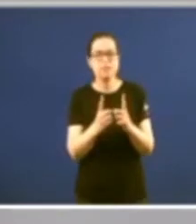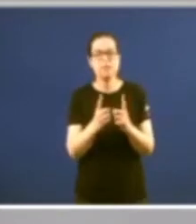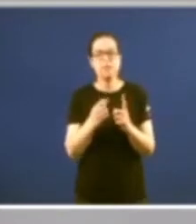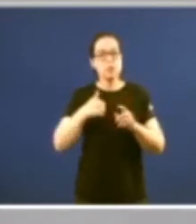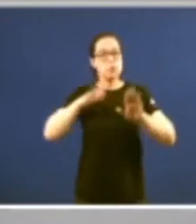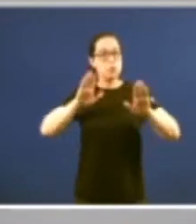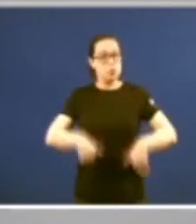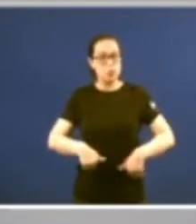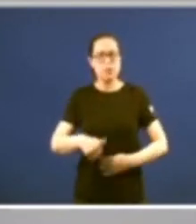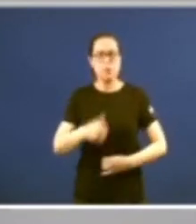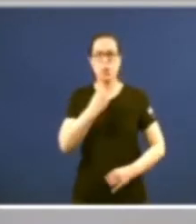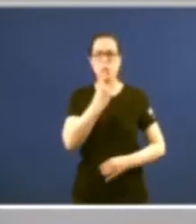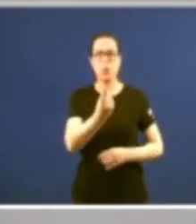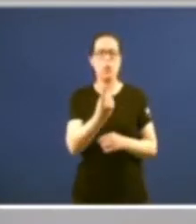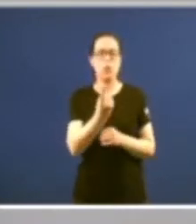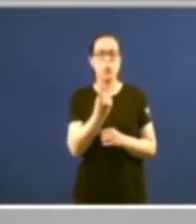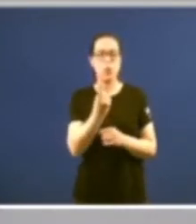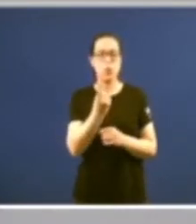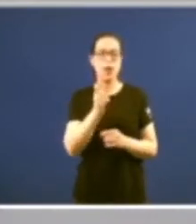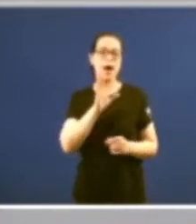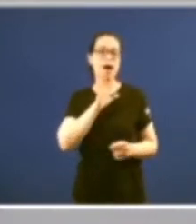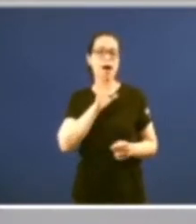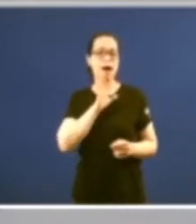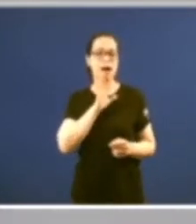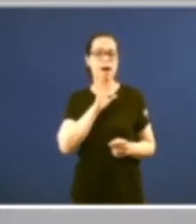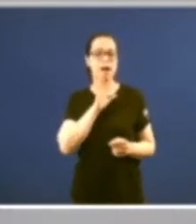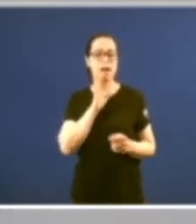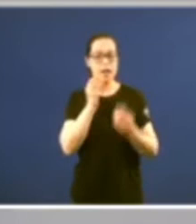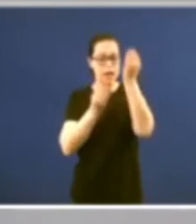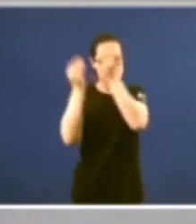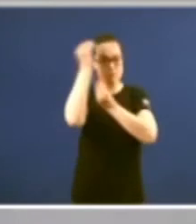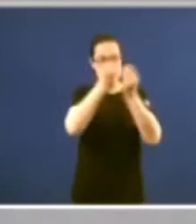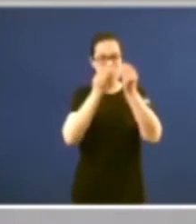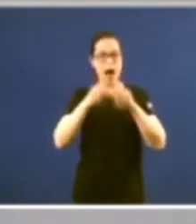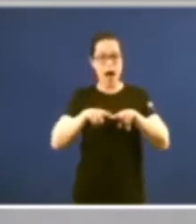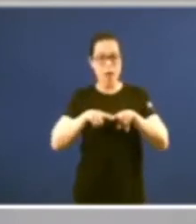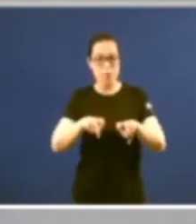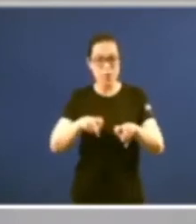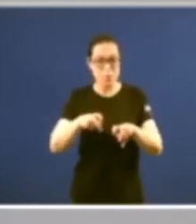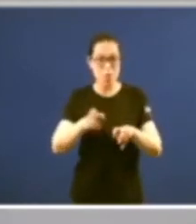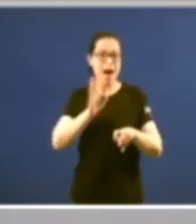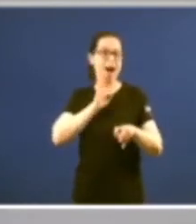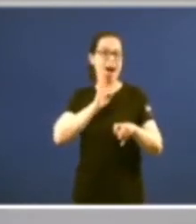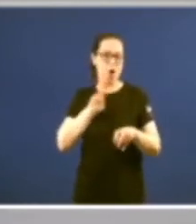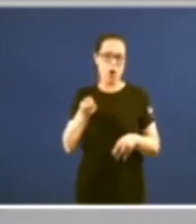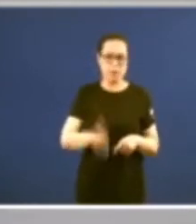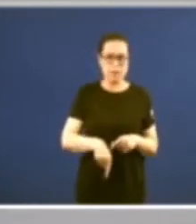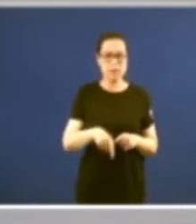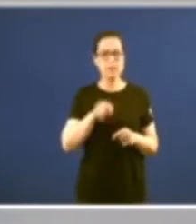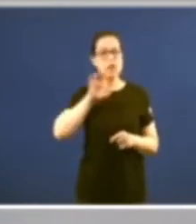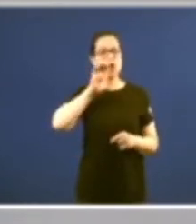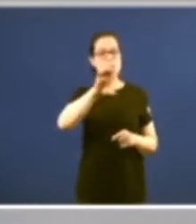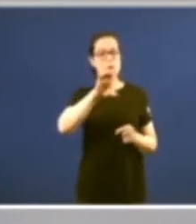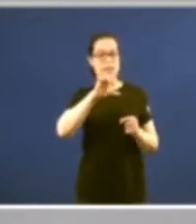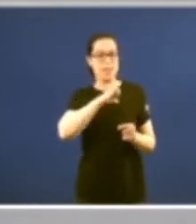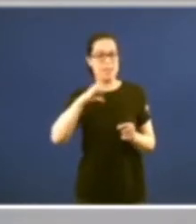final quizá retomando en parte las reflexiones del comienzo es decir la comunidad autónoma de